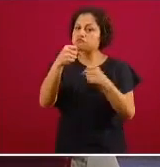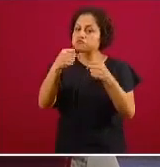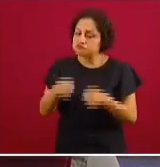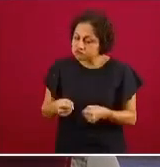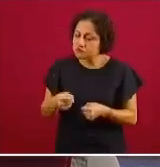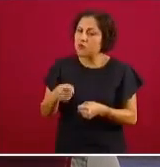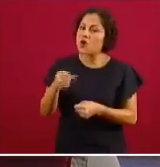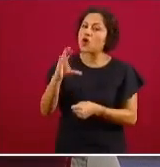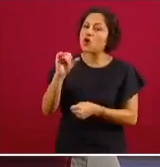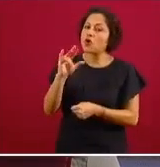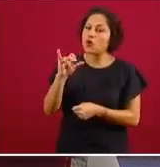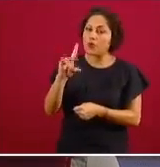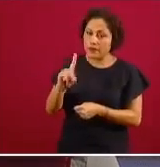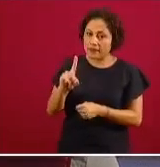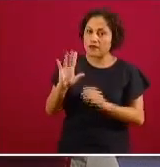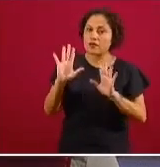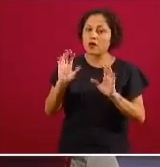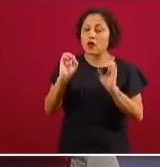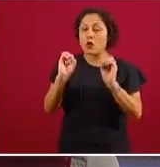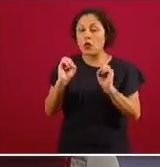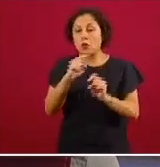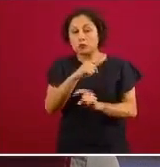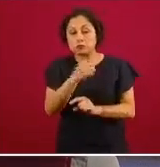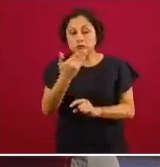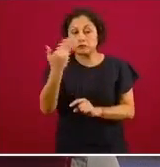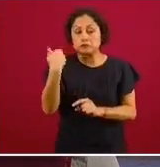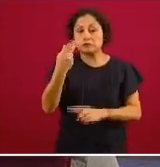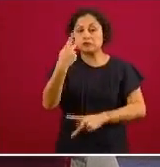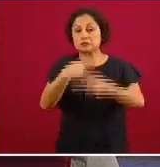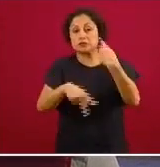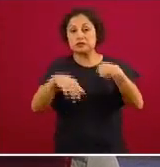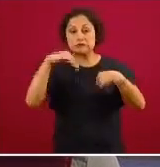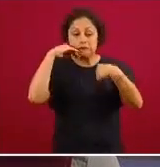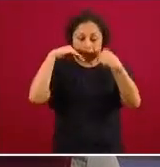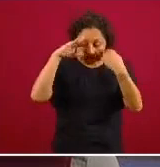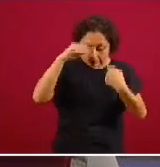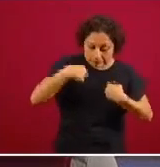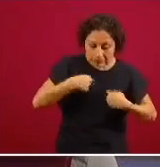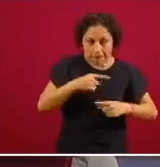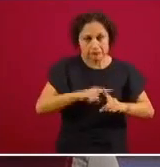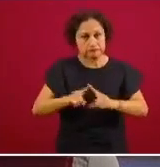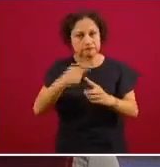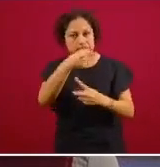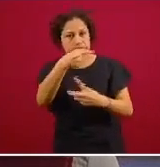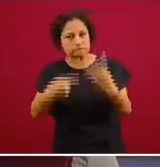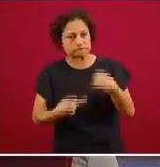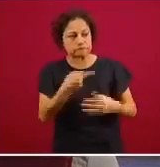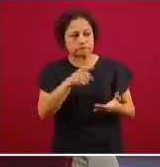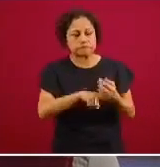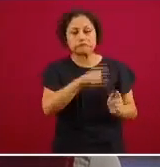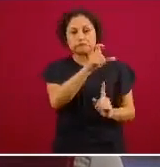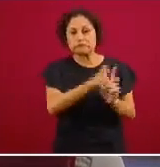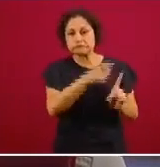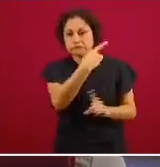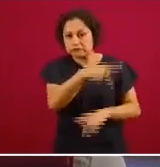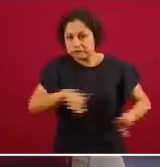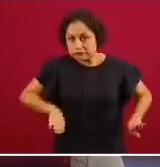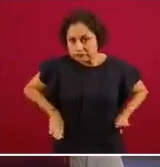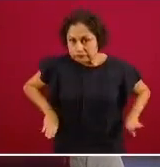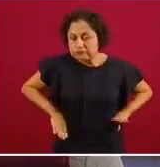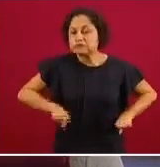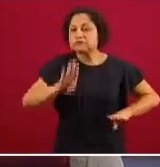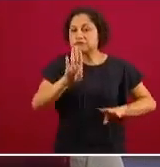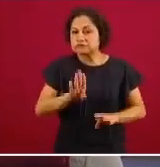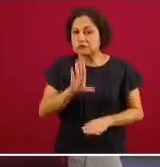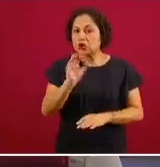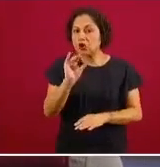en una minoría en cinco o seis casos pero la enorme mayoría de los otros sospechosos o bien han sido